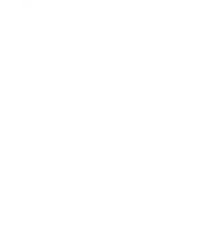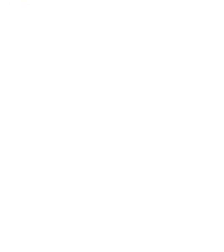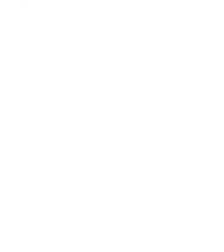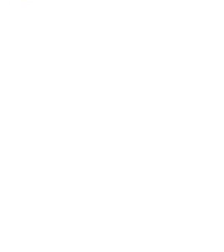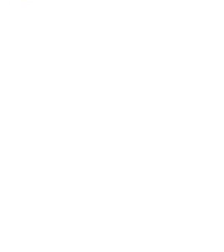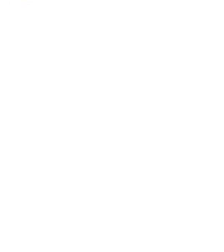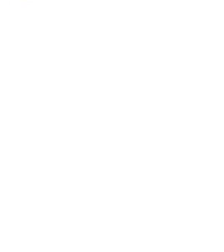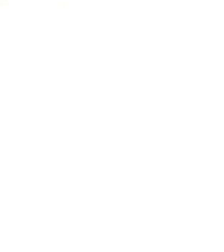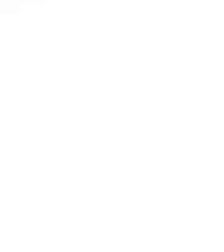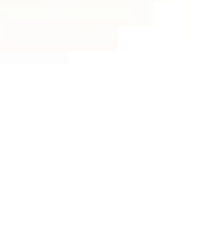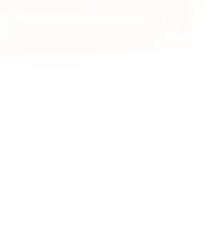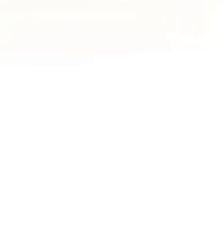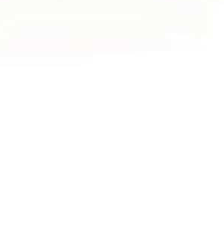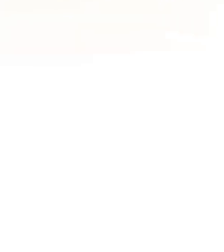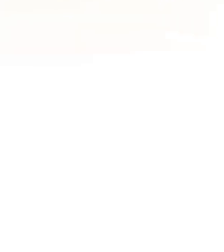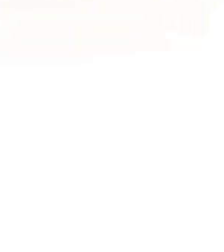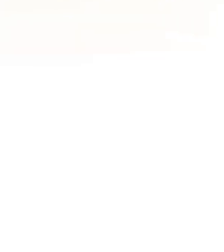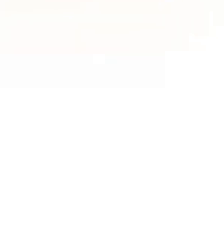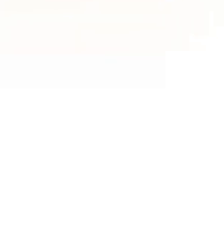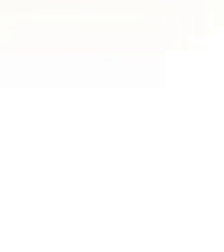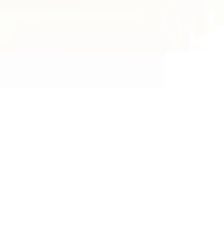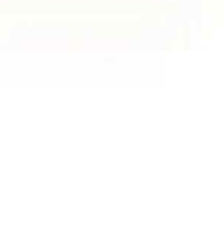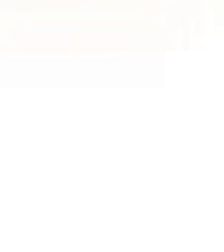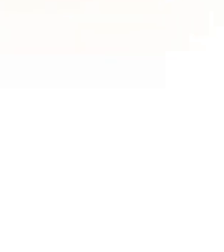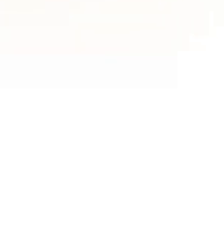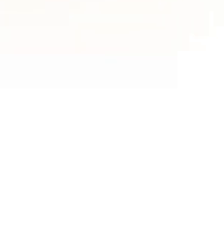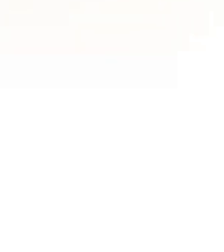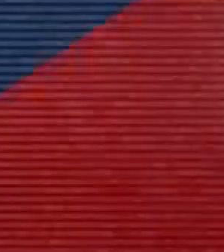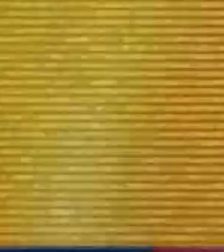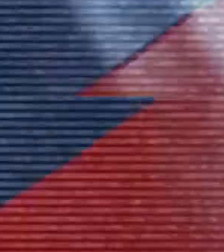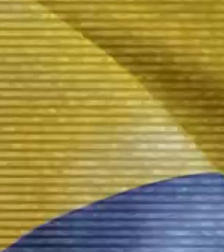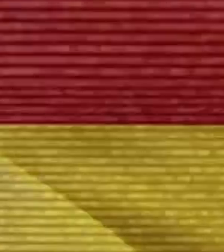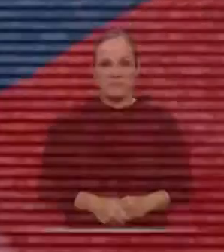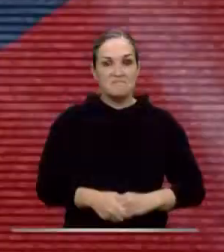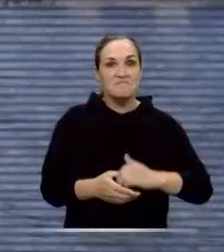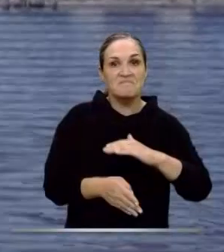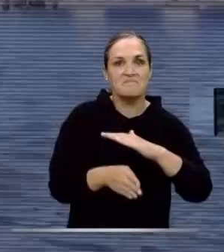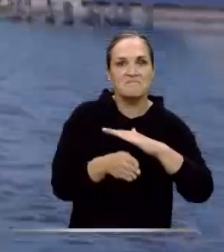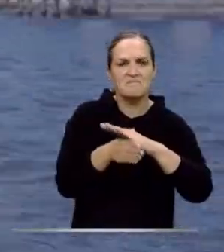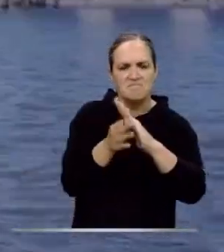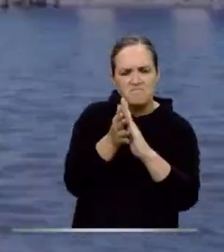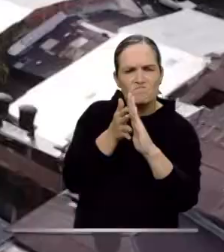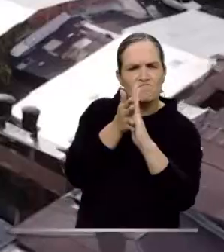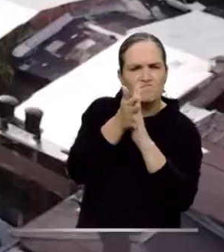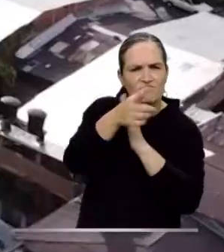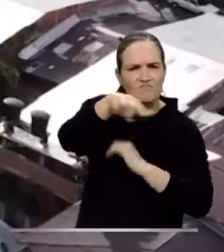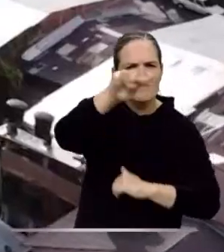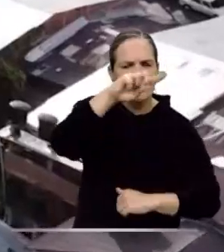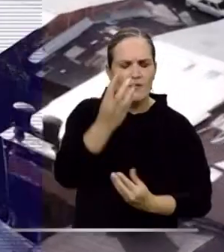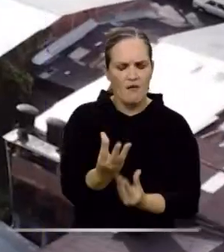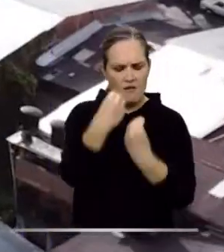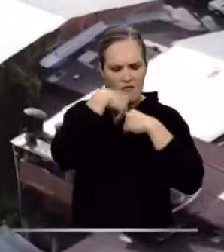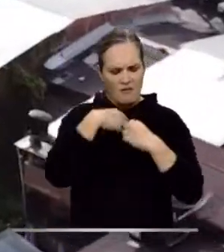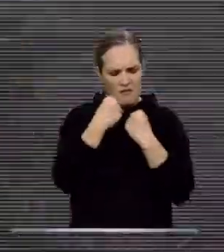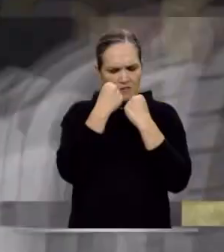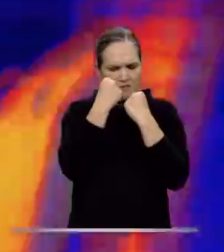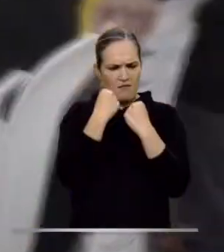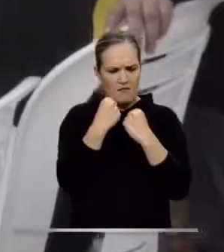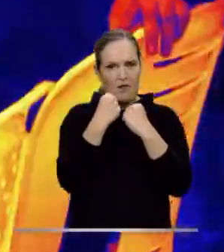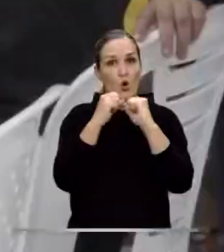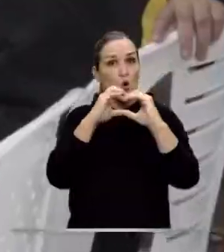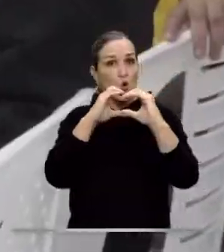lo público es nuestro, todo lo público es tuyo y mío. Continuamos con los relatos para interiorizar,